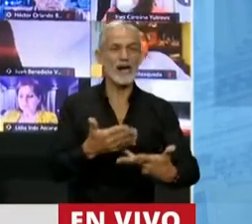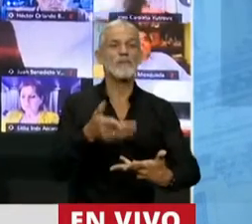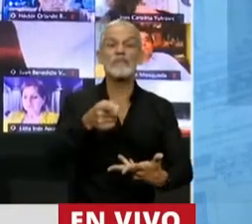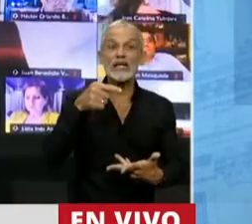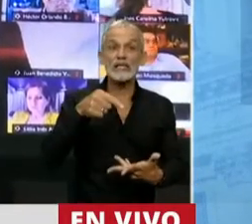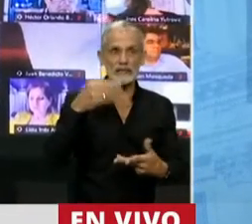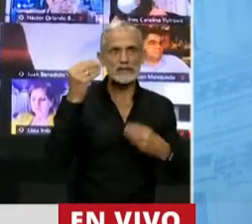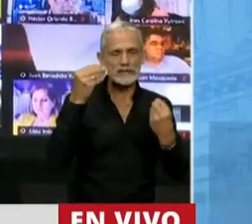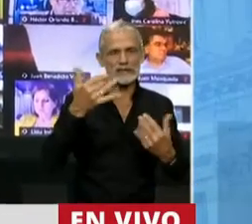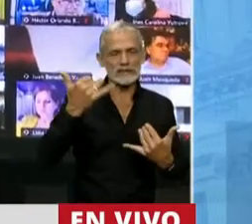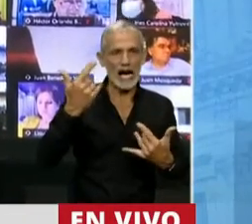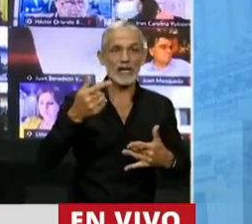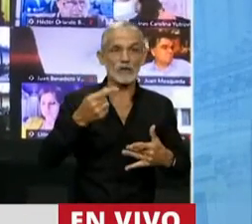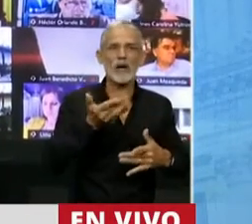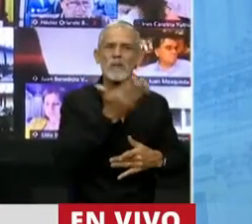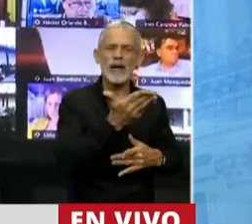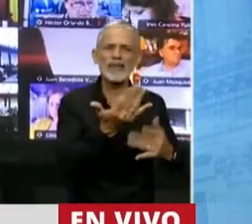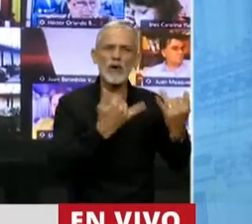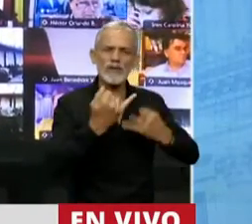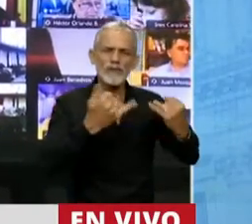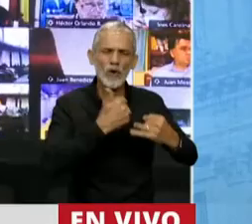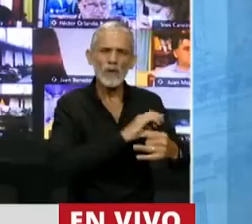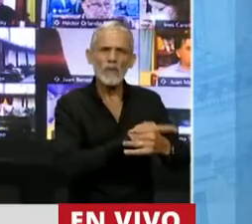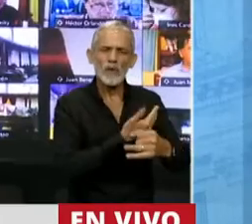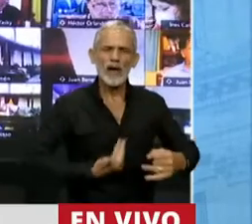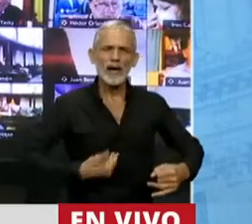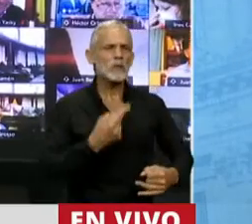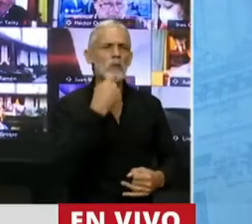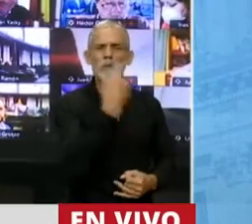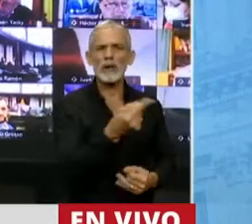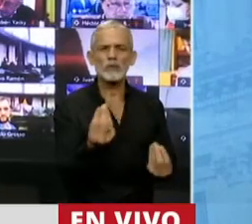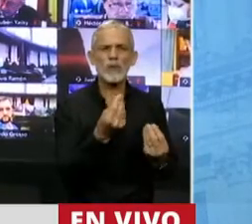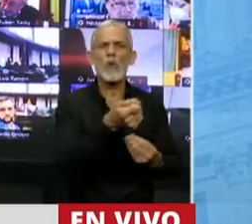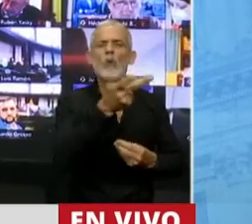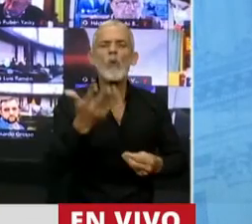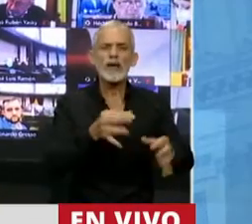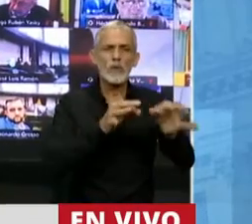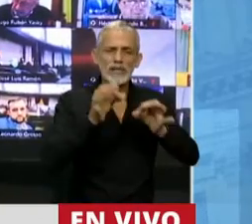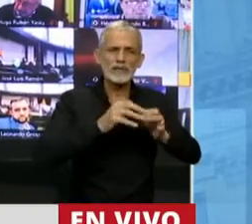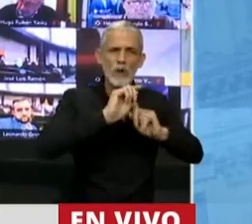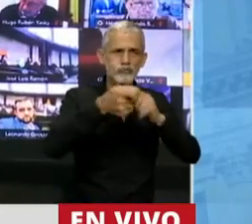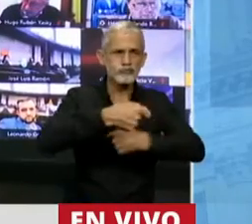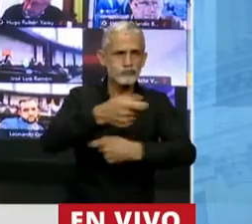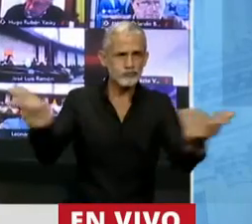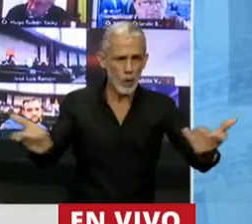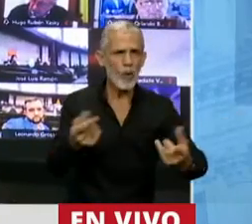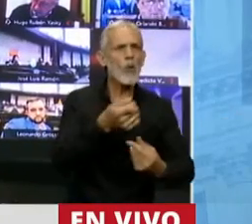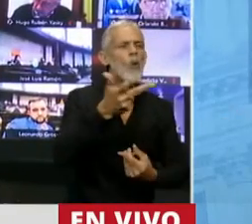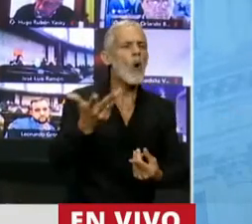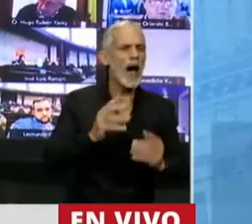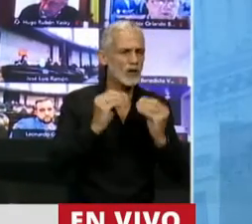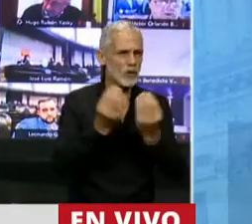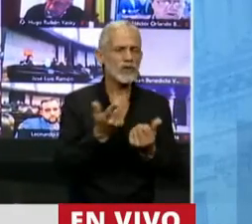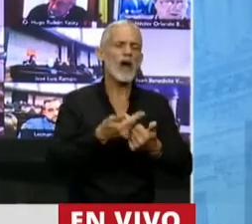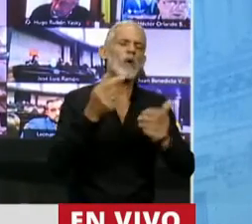que en este pedido de informes que le hacemos al Ejecutivo, le preguntamos qué cantidad de preservativos se distribuyeron, cuáles fueron las medidas